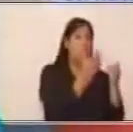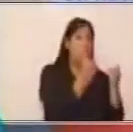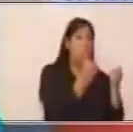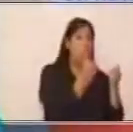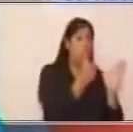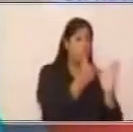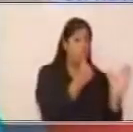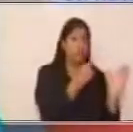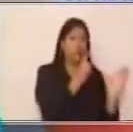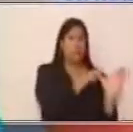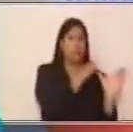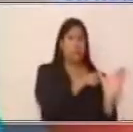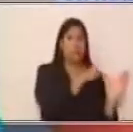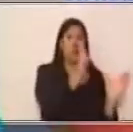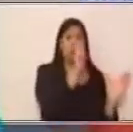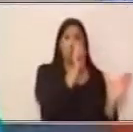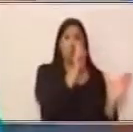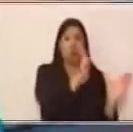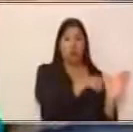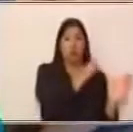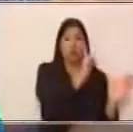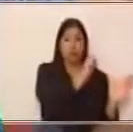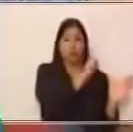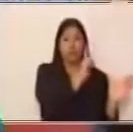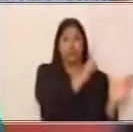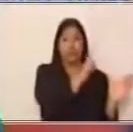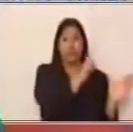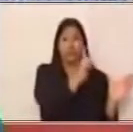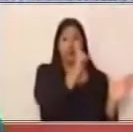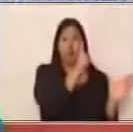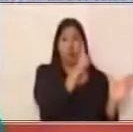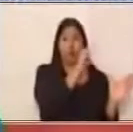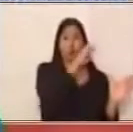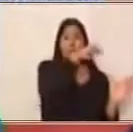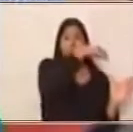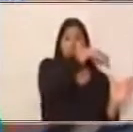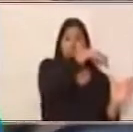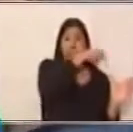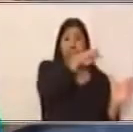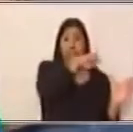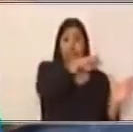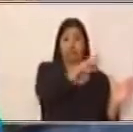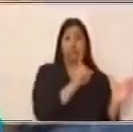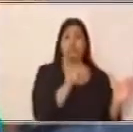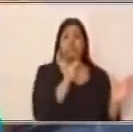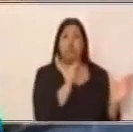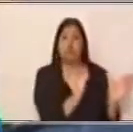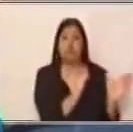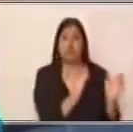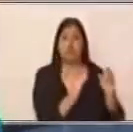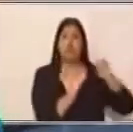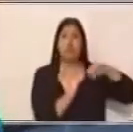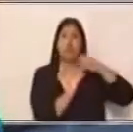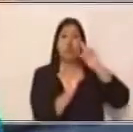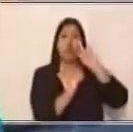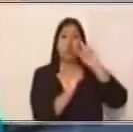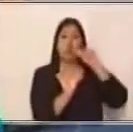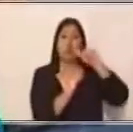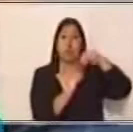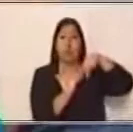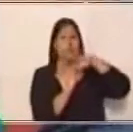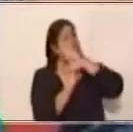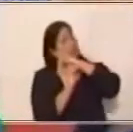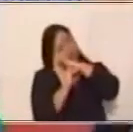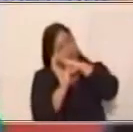corresponde a la proposición uno, que lo vamos a identificar con una P. Juan duerme, proposición dos.